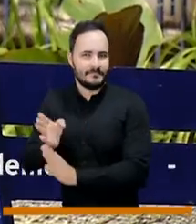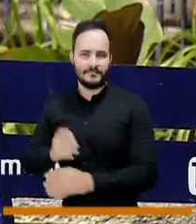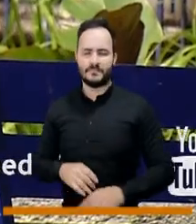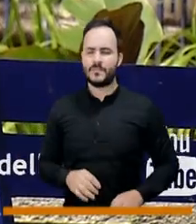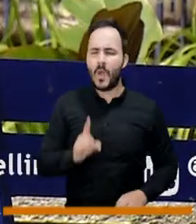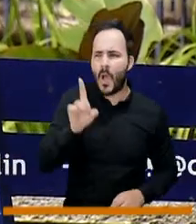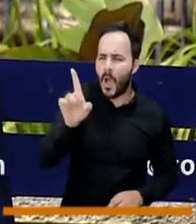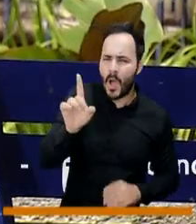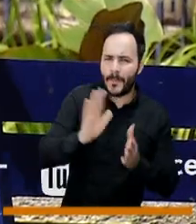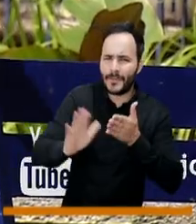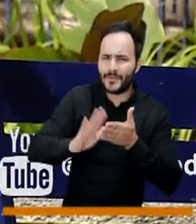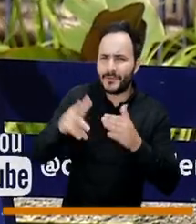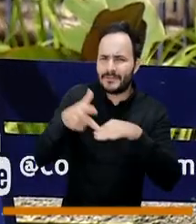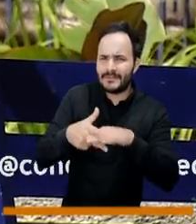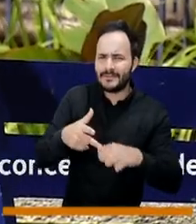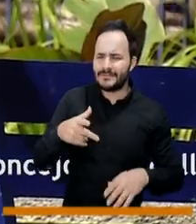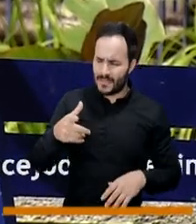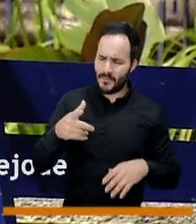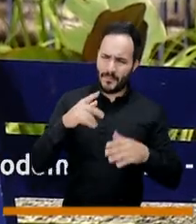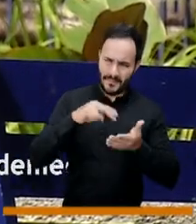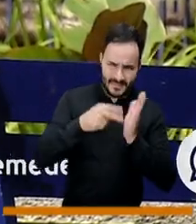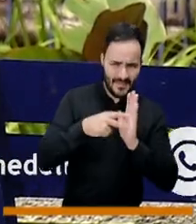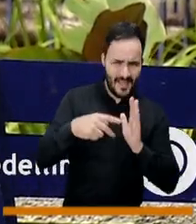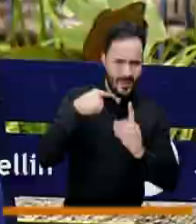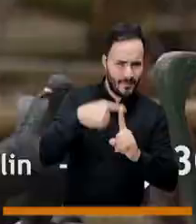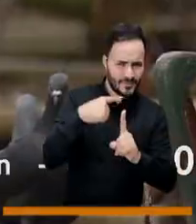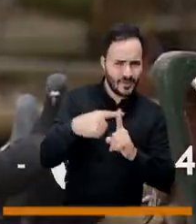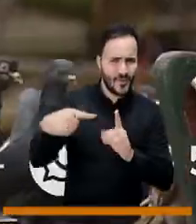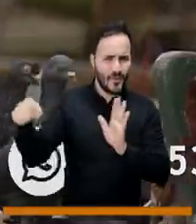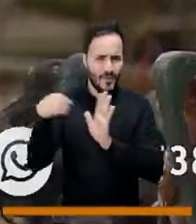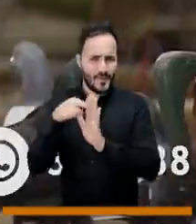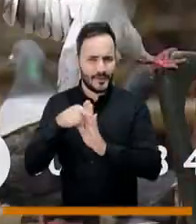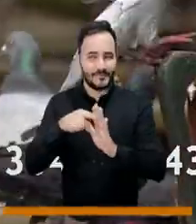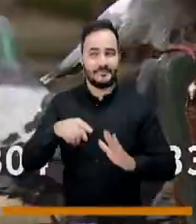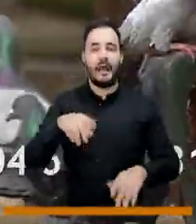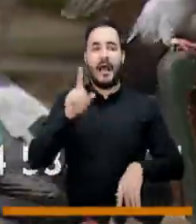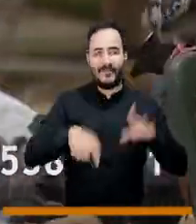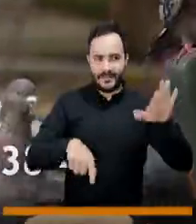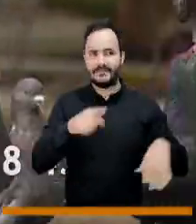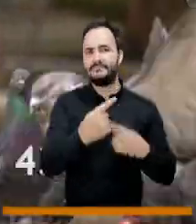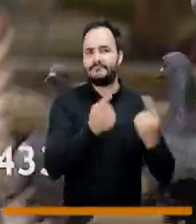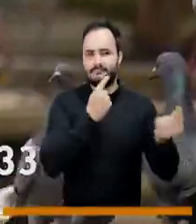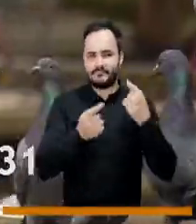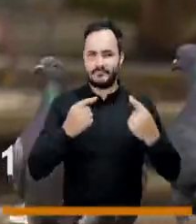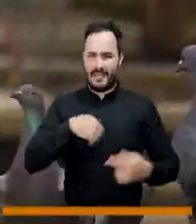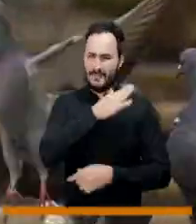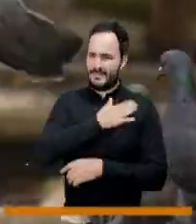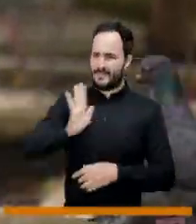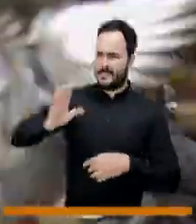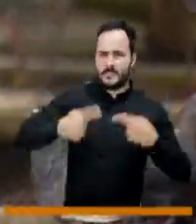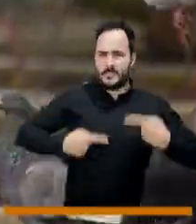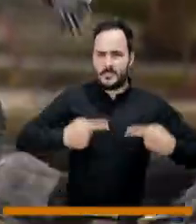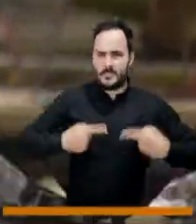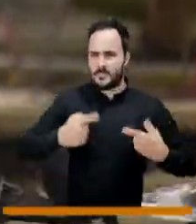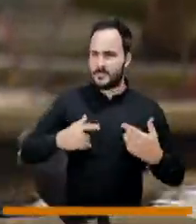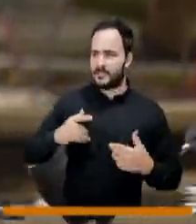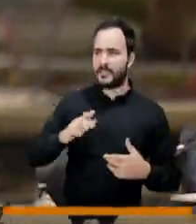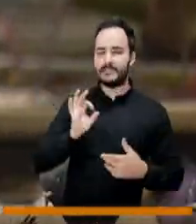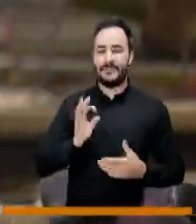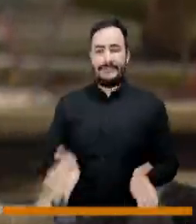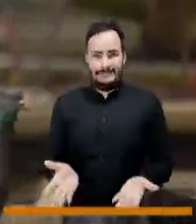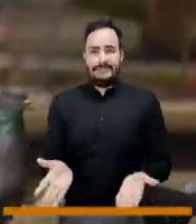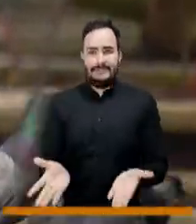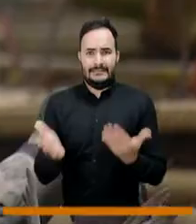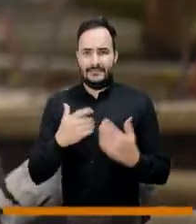bueno o malo. Eso es normal. que somos competitivos, que nosotros tenemos que empujar al otro.